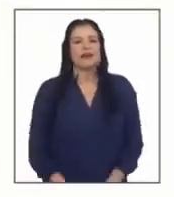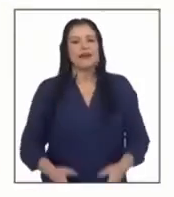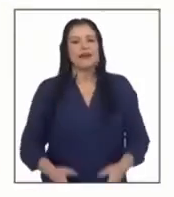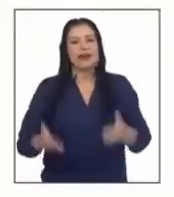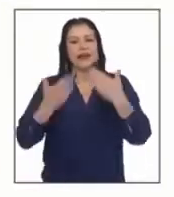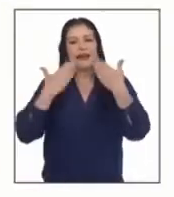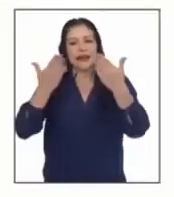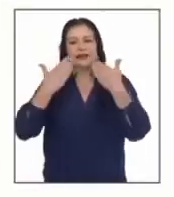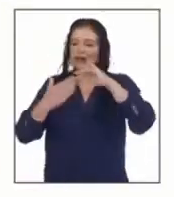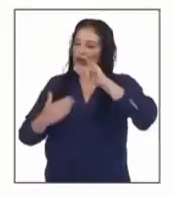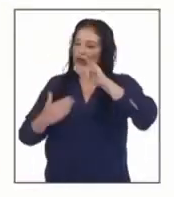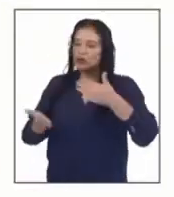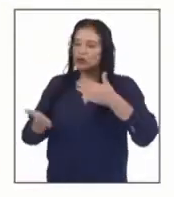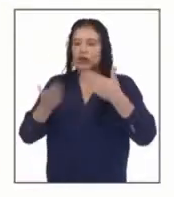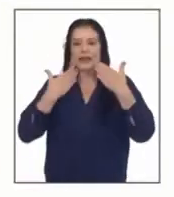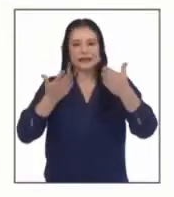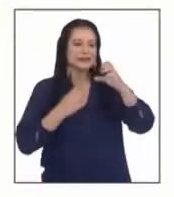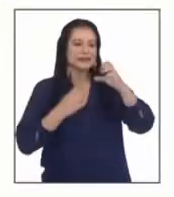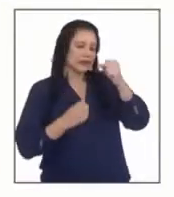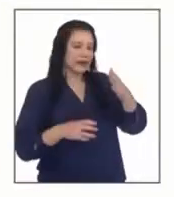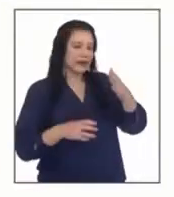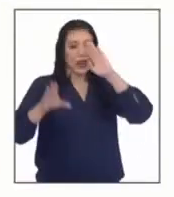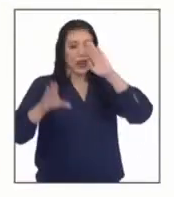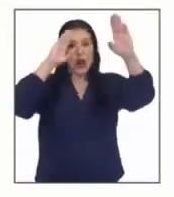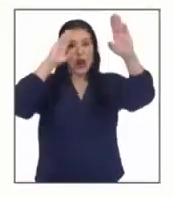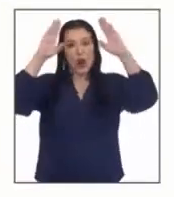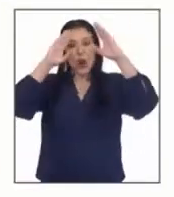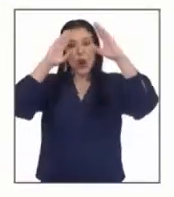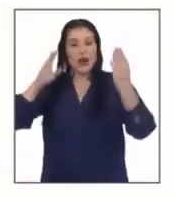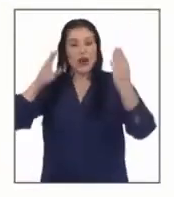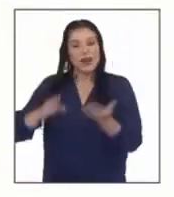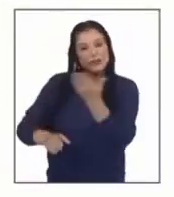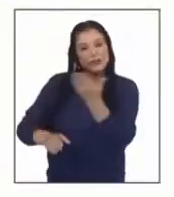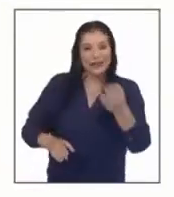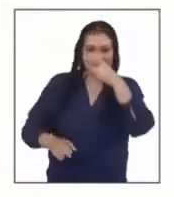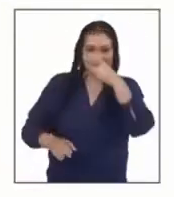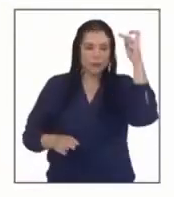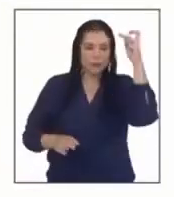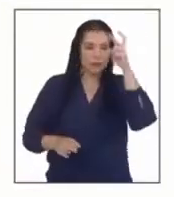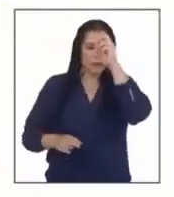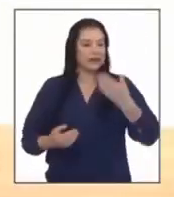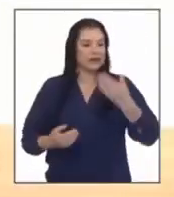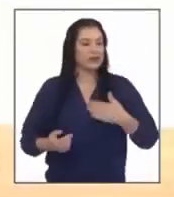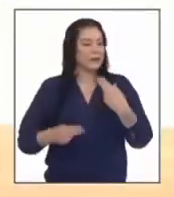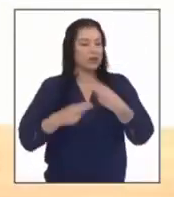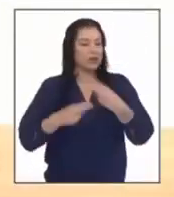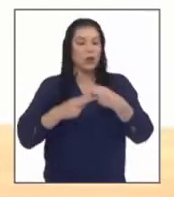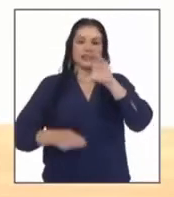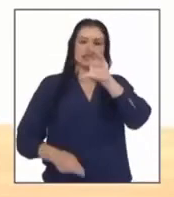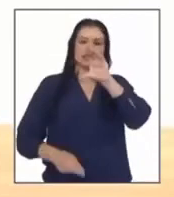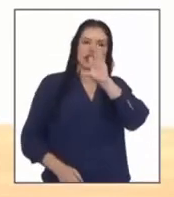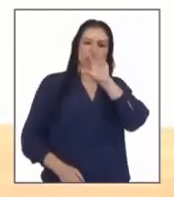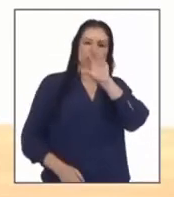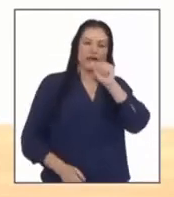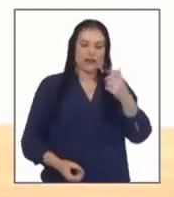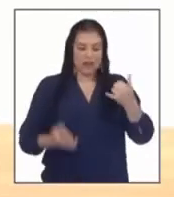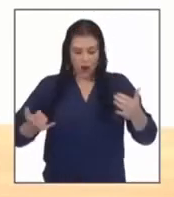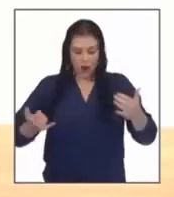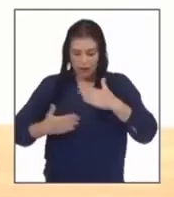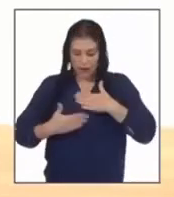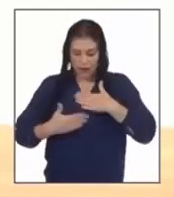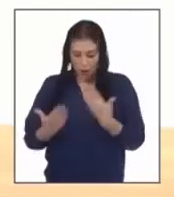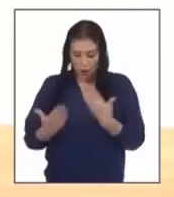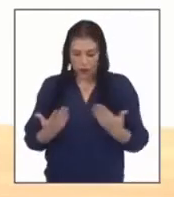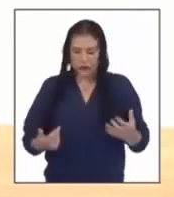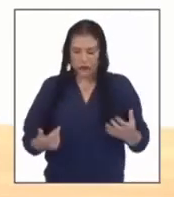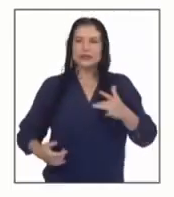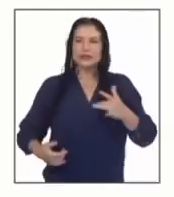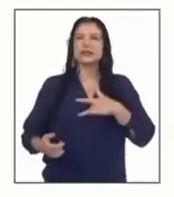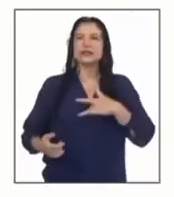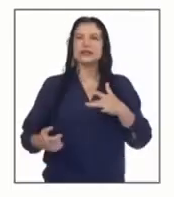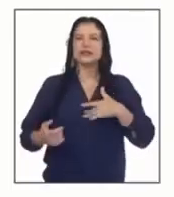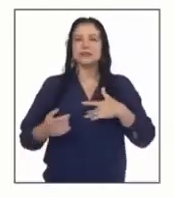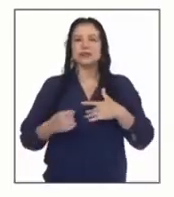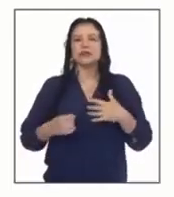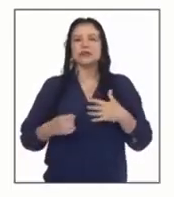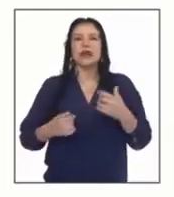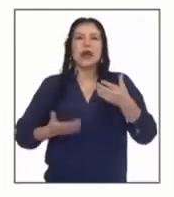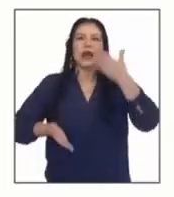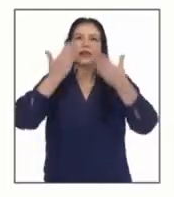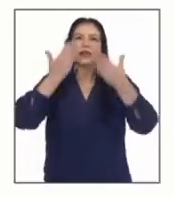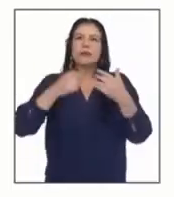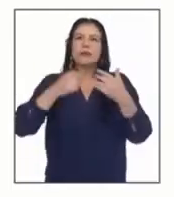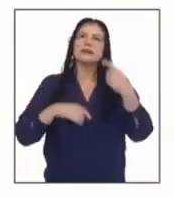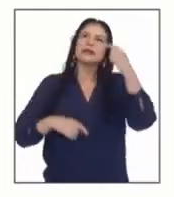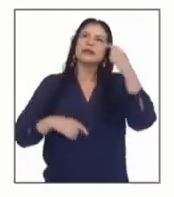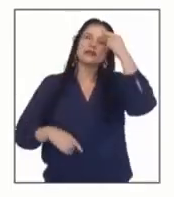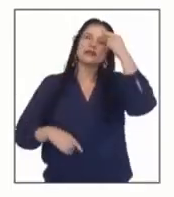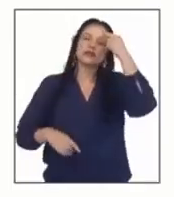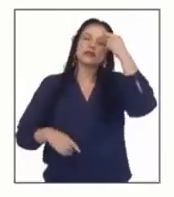¡Gracias Junior y Estefany! Hola chicos de la Promo 2020, yo soy cefas. Y hoy vamos a mover cosas desde lo que sentimos. Seguramente en